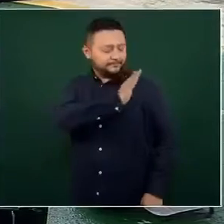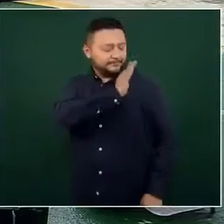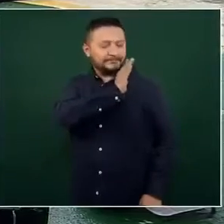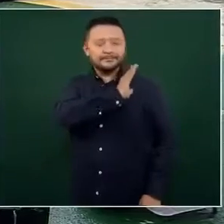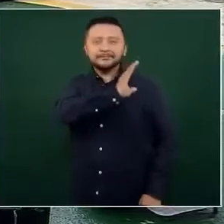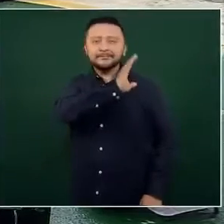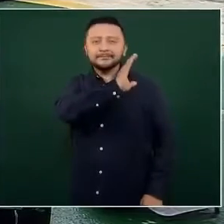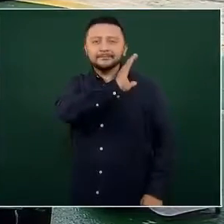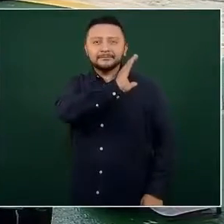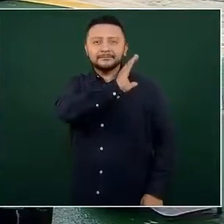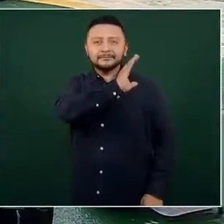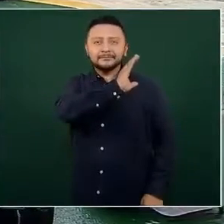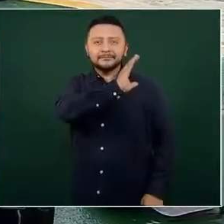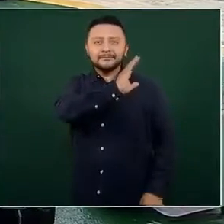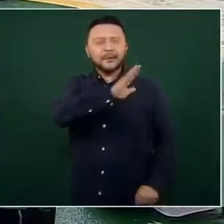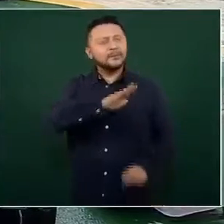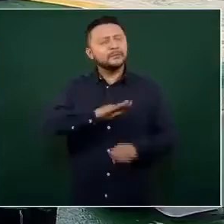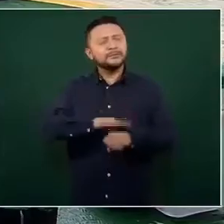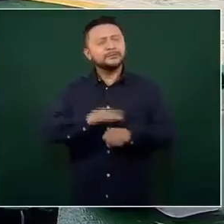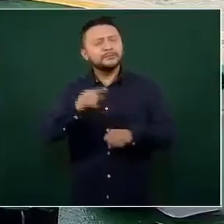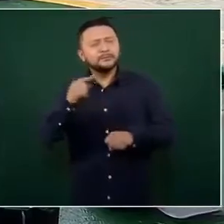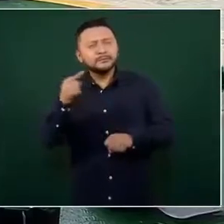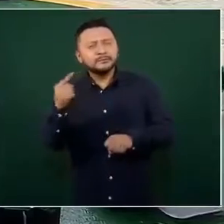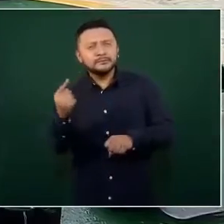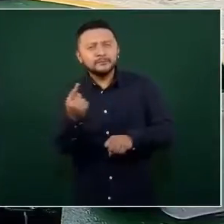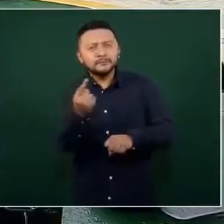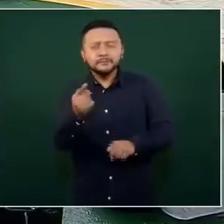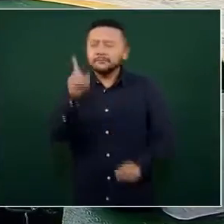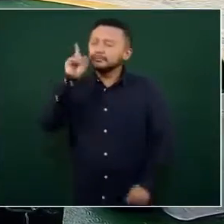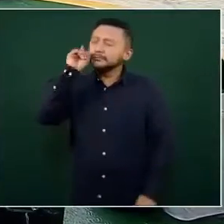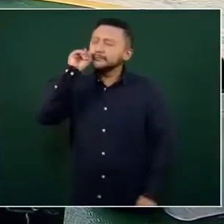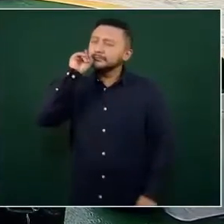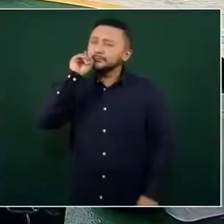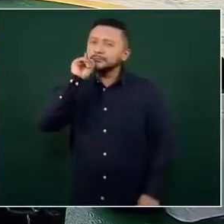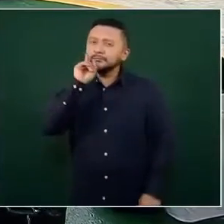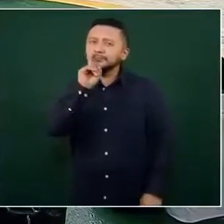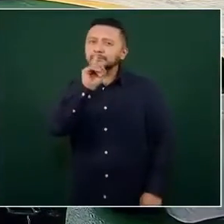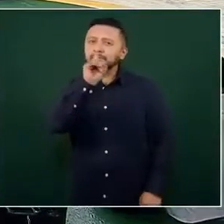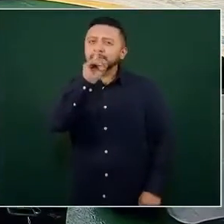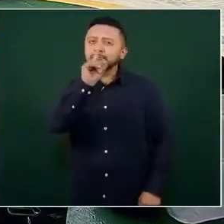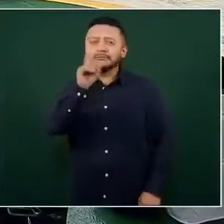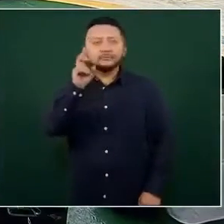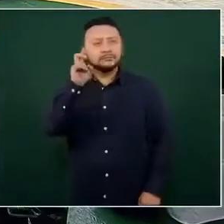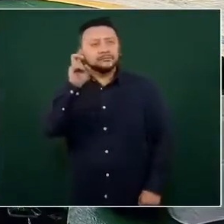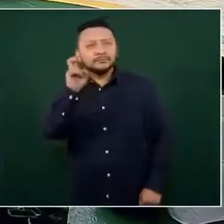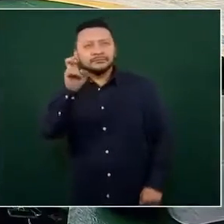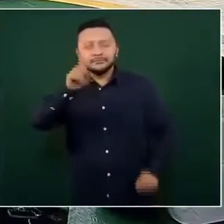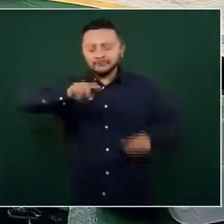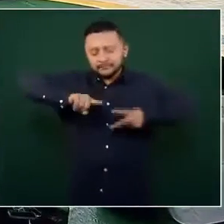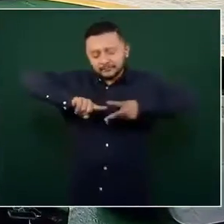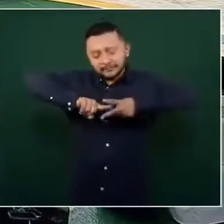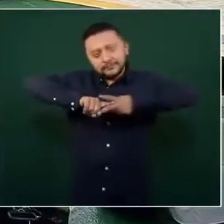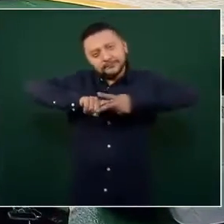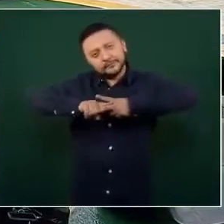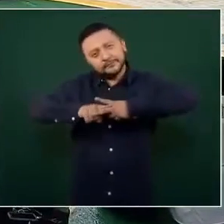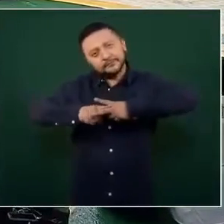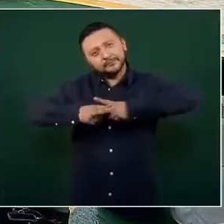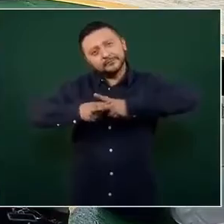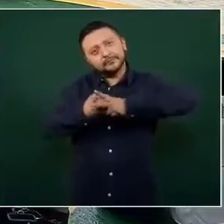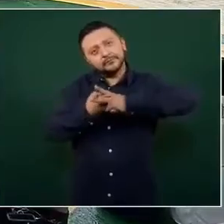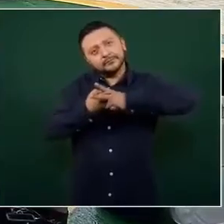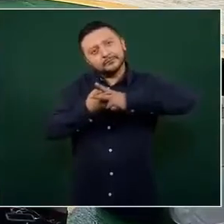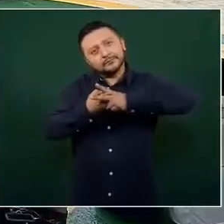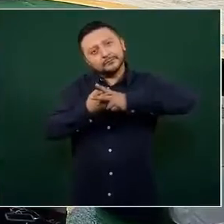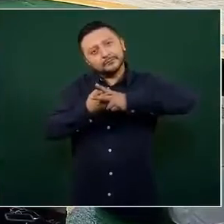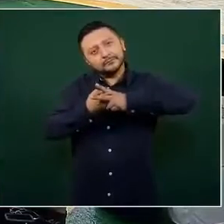porque ella es precursora del